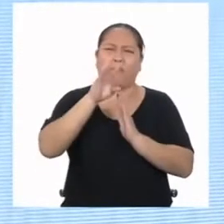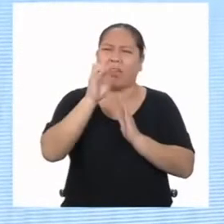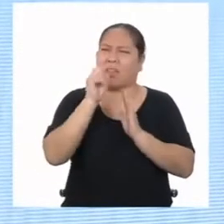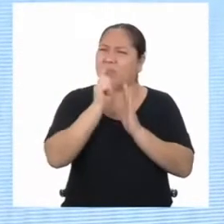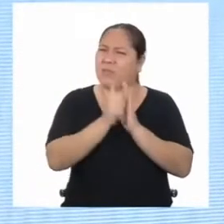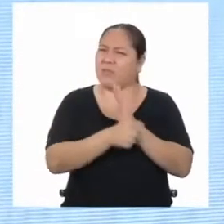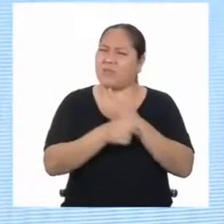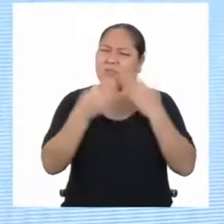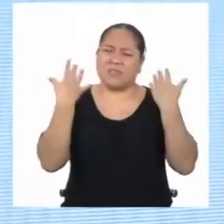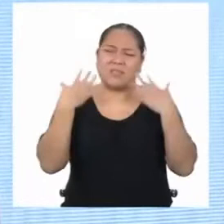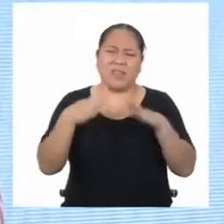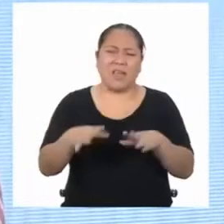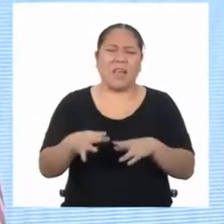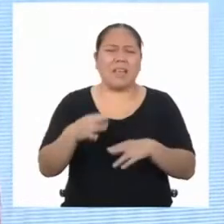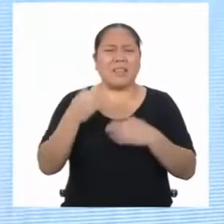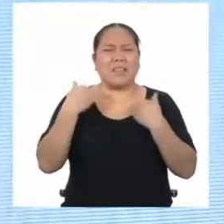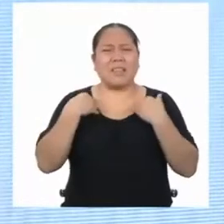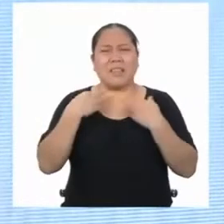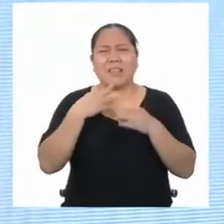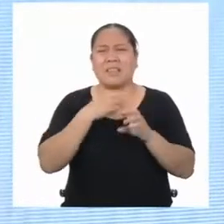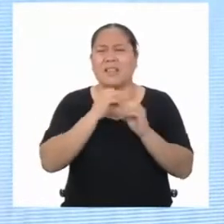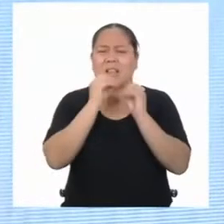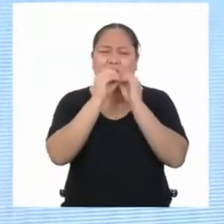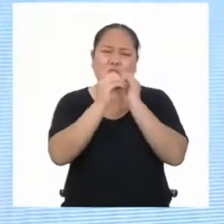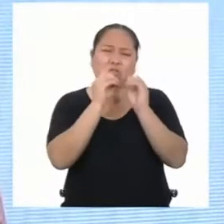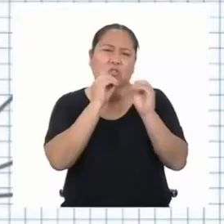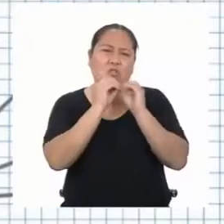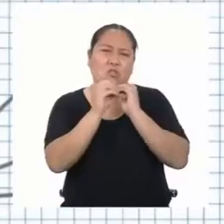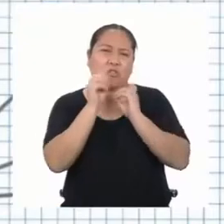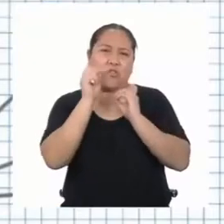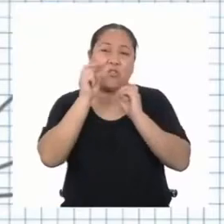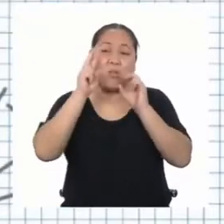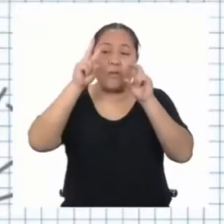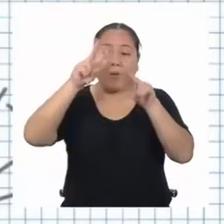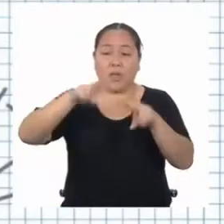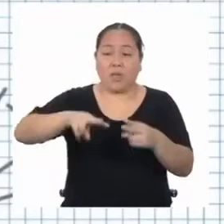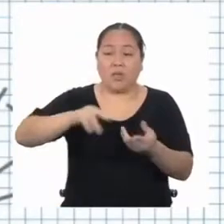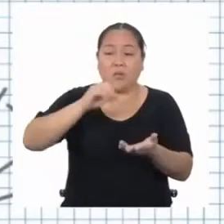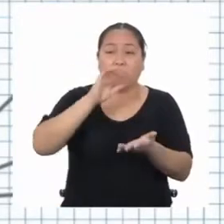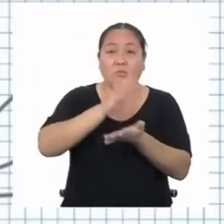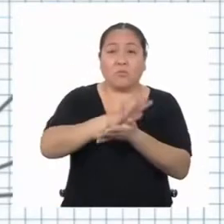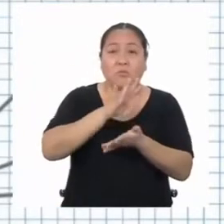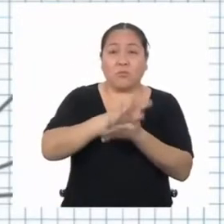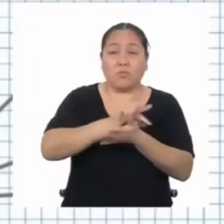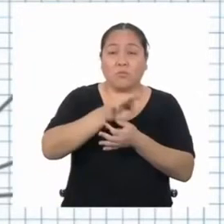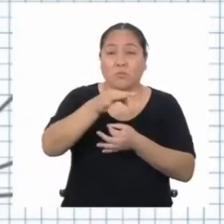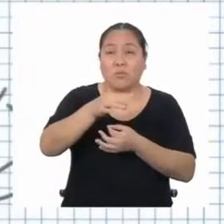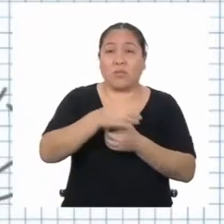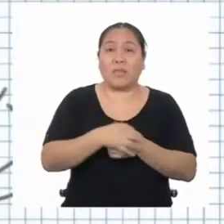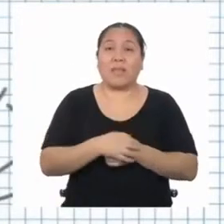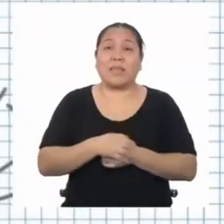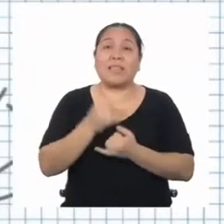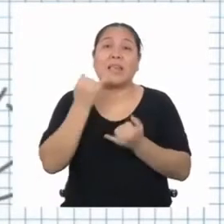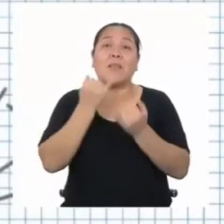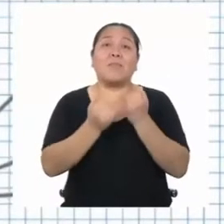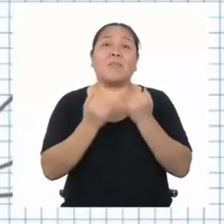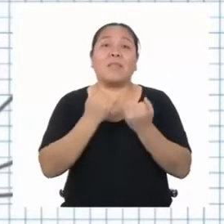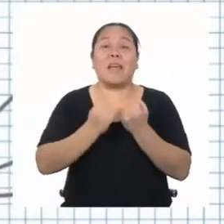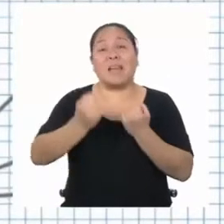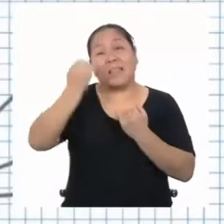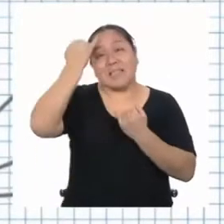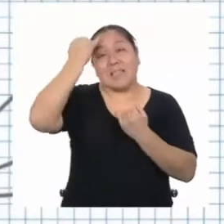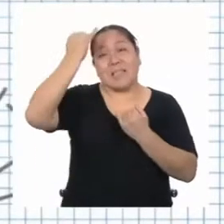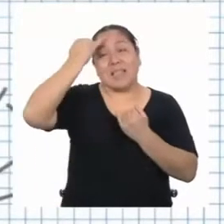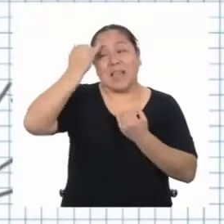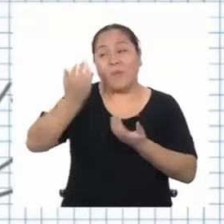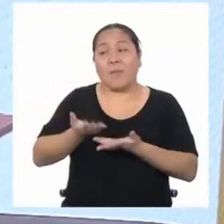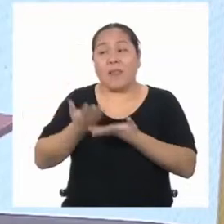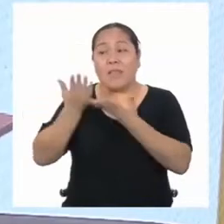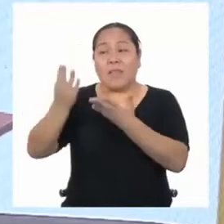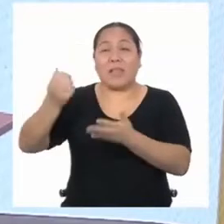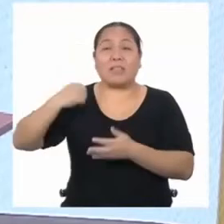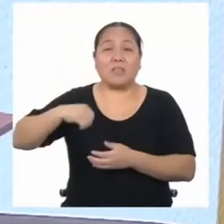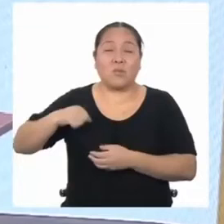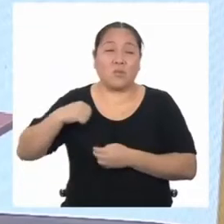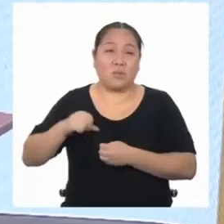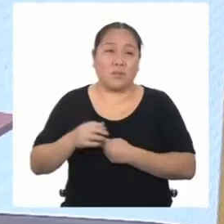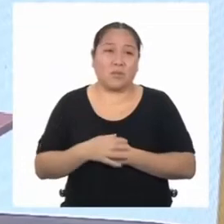los datos que necesitas para sacar tu presupuesto y terminar la propuesta para la municipalidad.